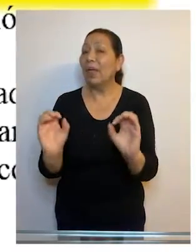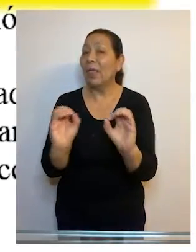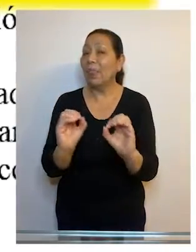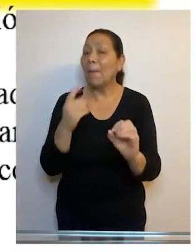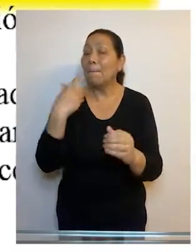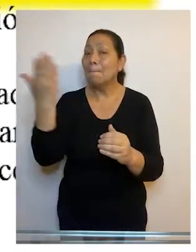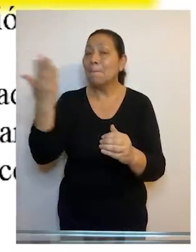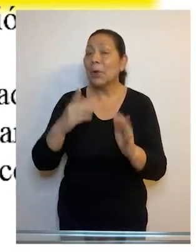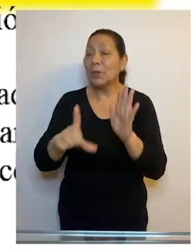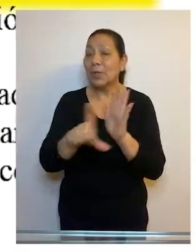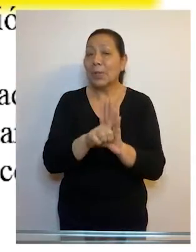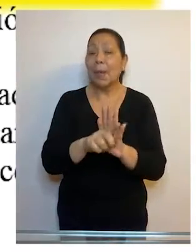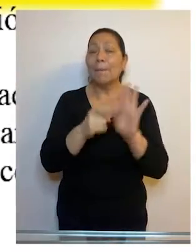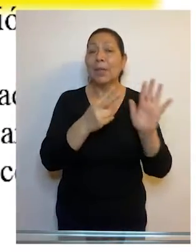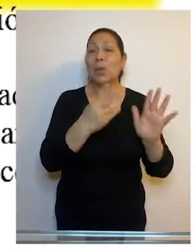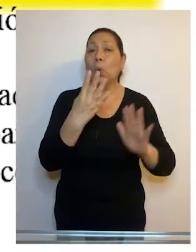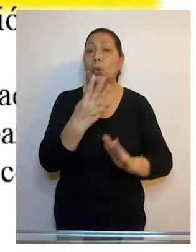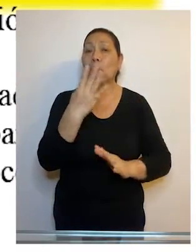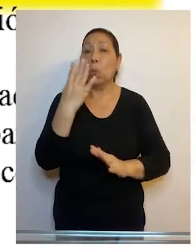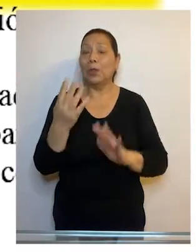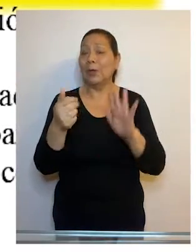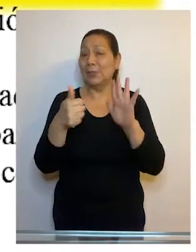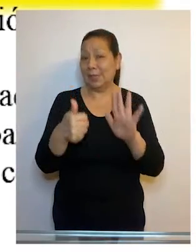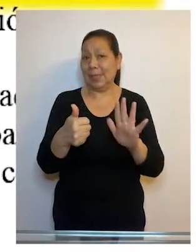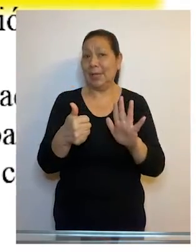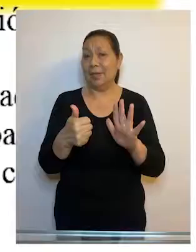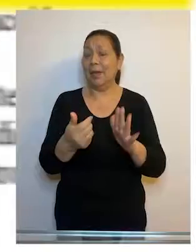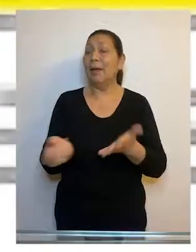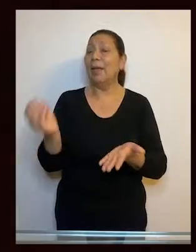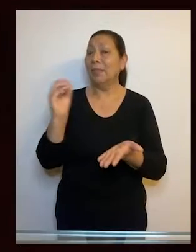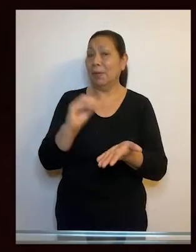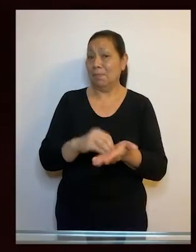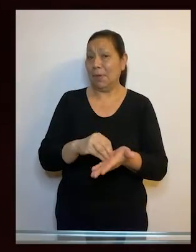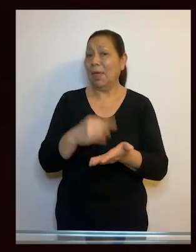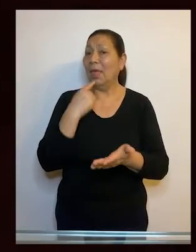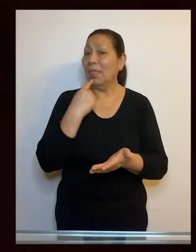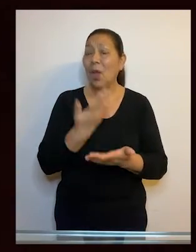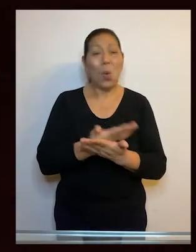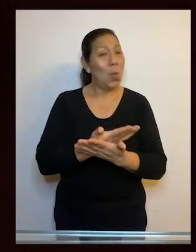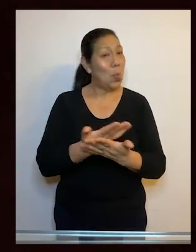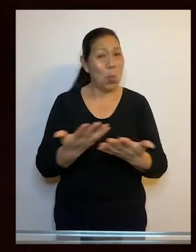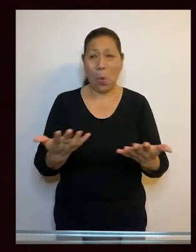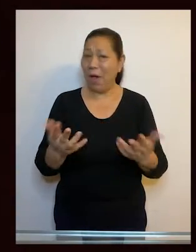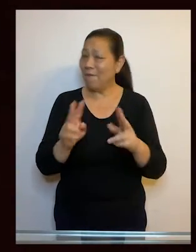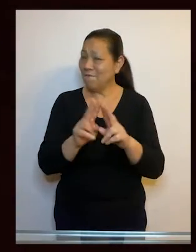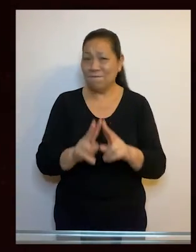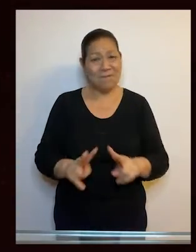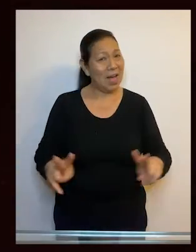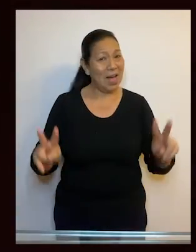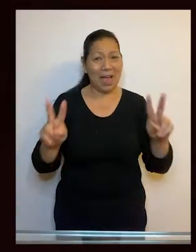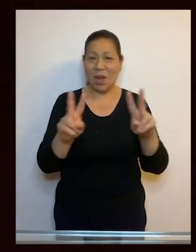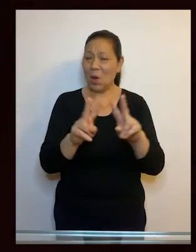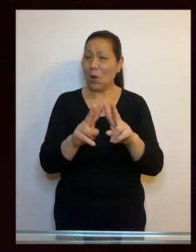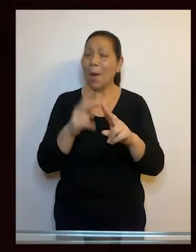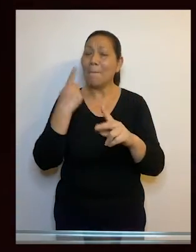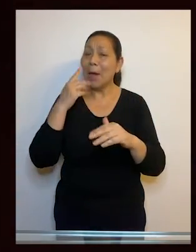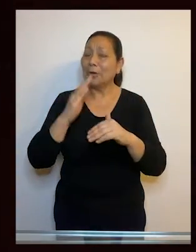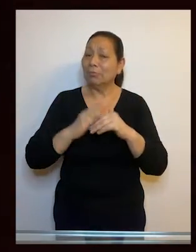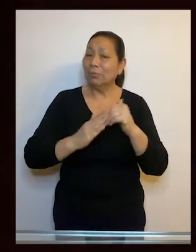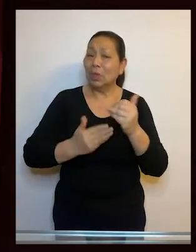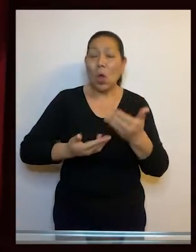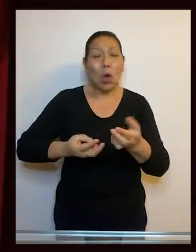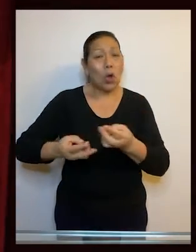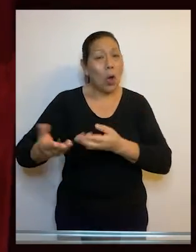correspondiente prescrita por la Ley 27446. Además, determinó que no existió una valoración adecuada para la